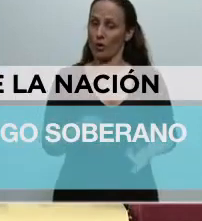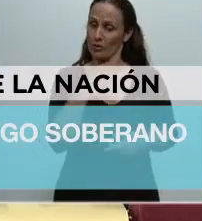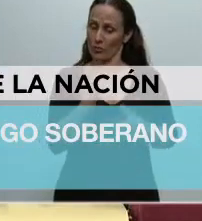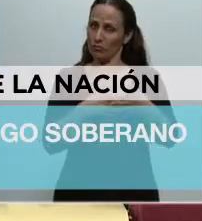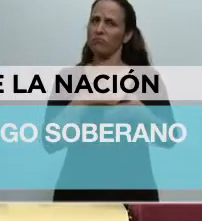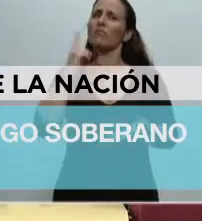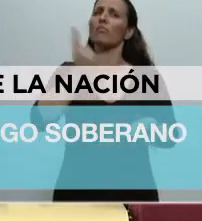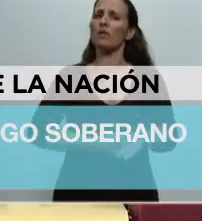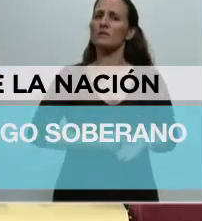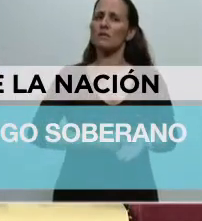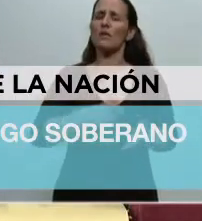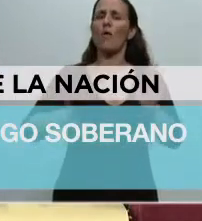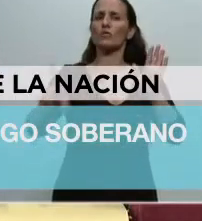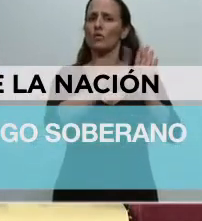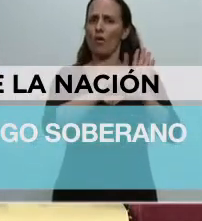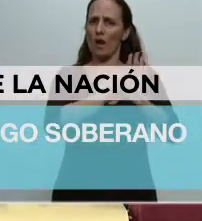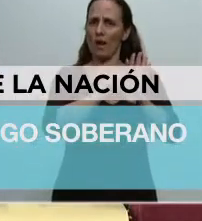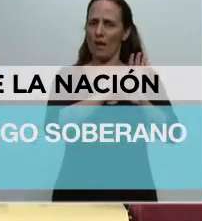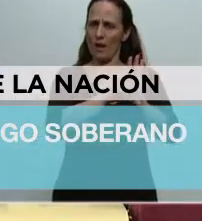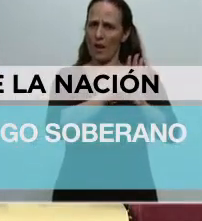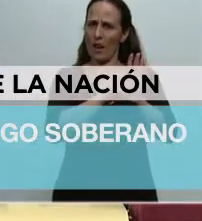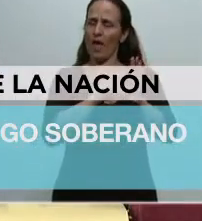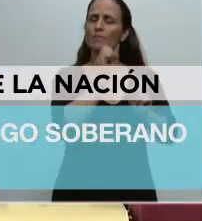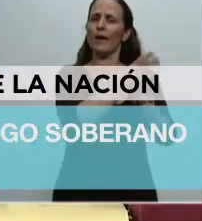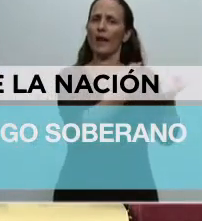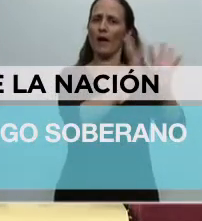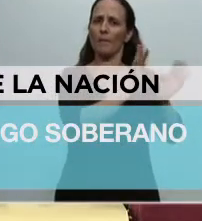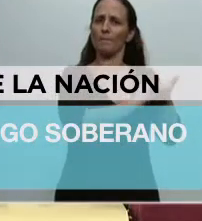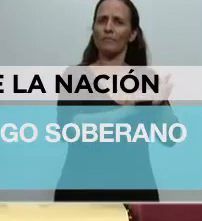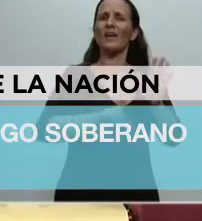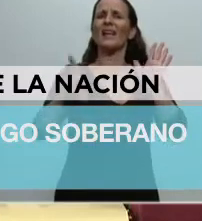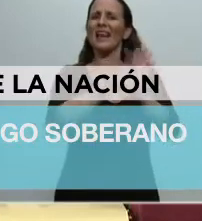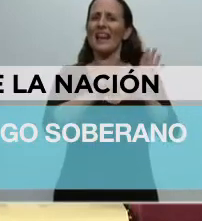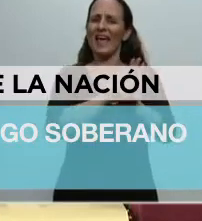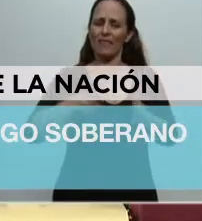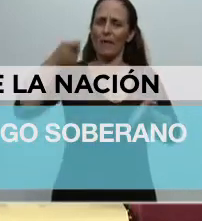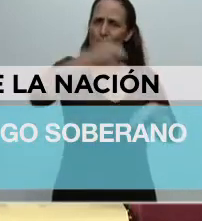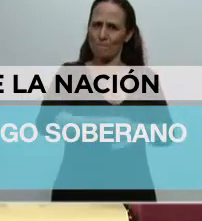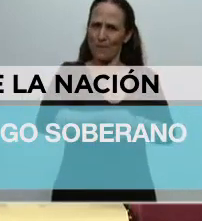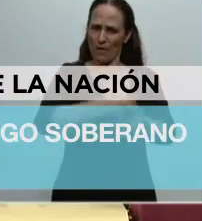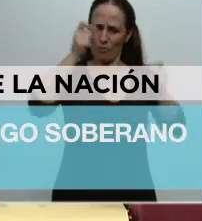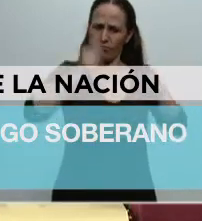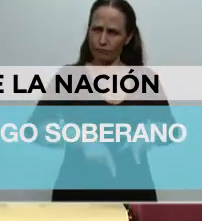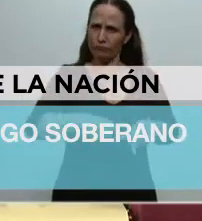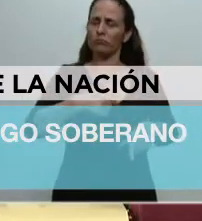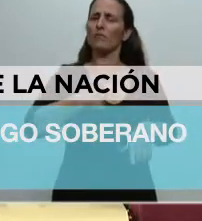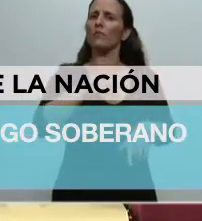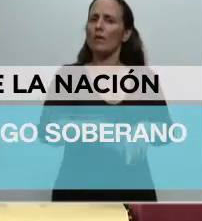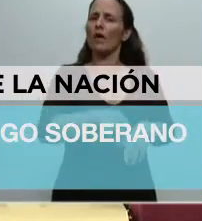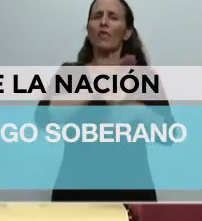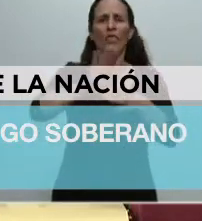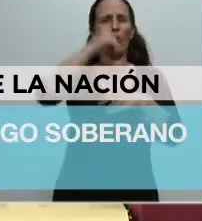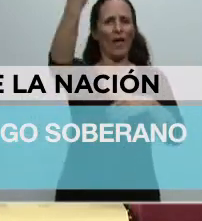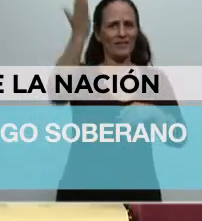enviar una ley al Congreso Nacional, ley del pago soberano local de la deuda